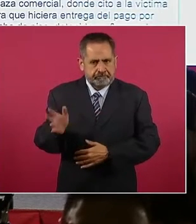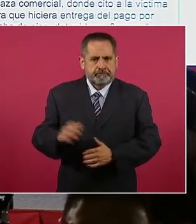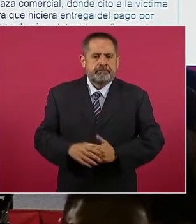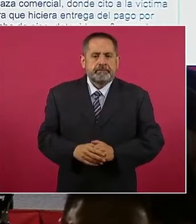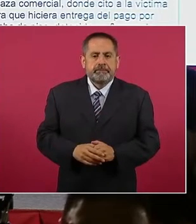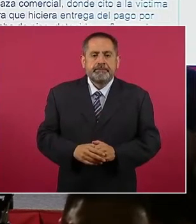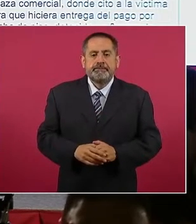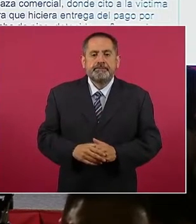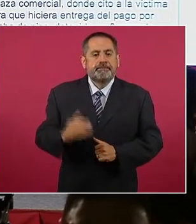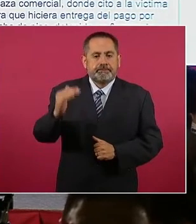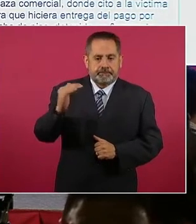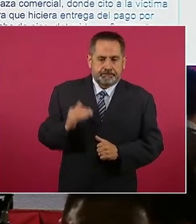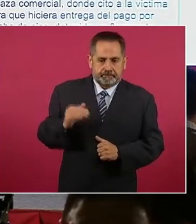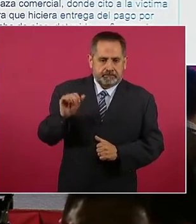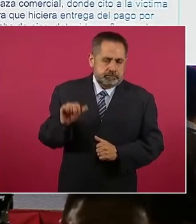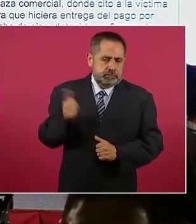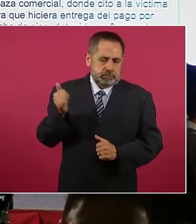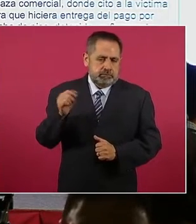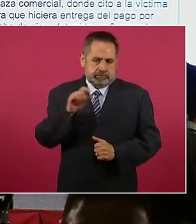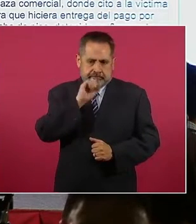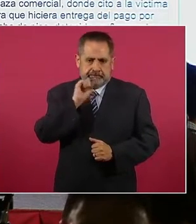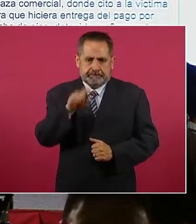Aquí están otros casos también.